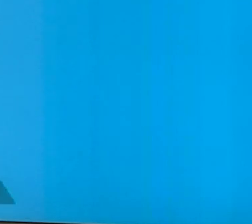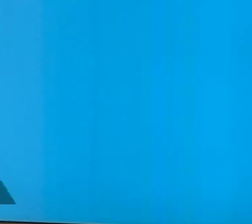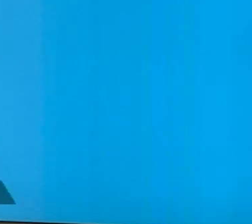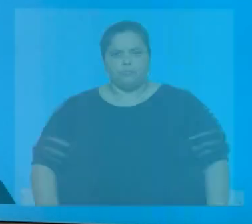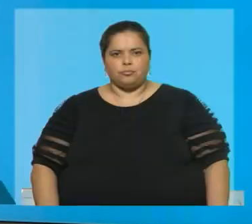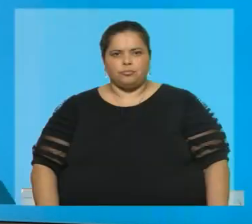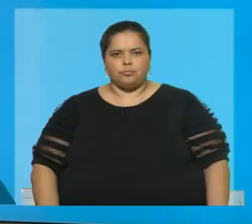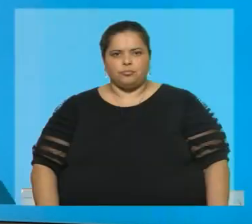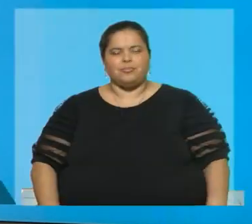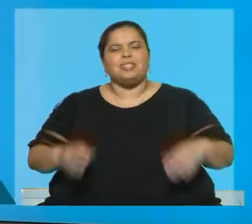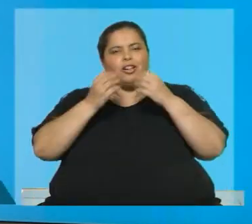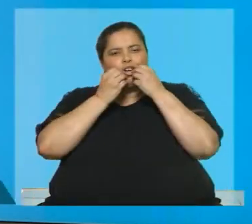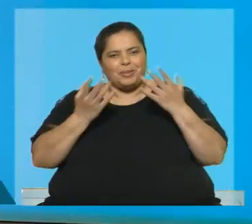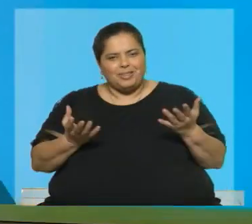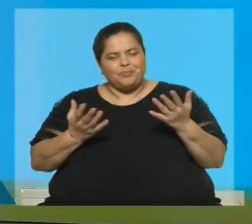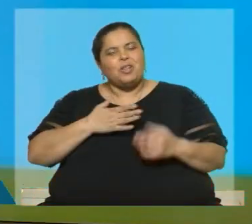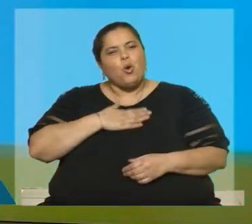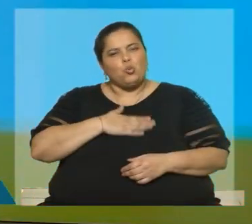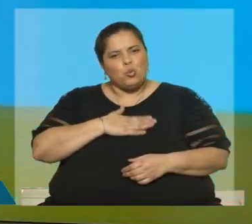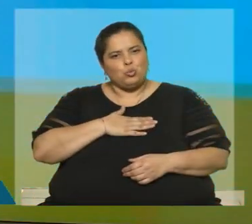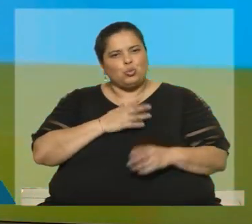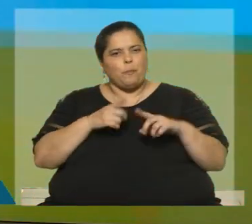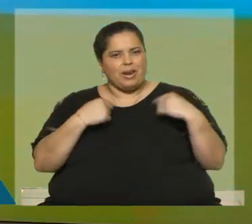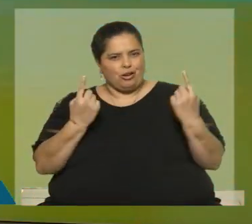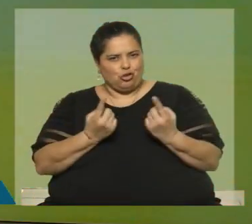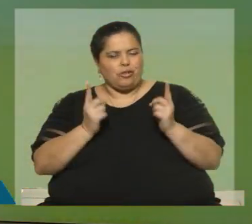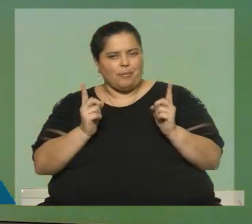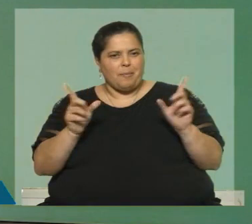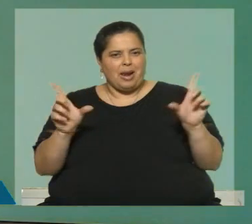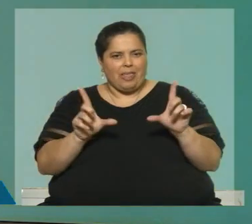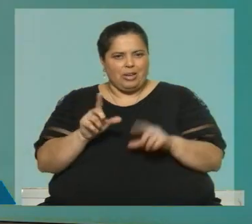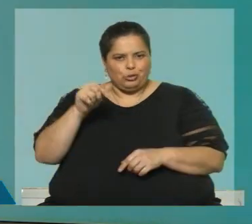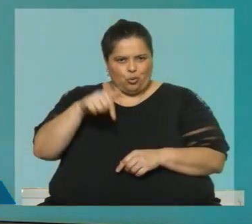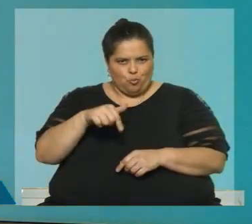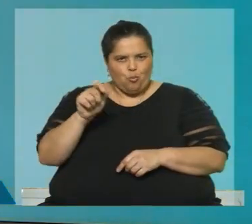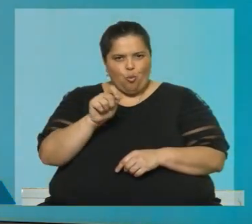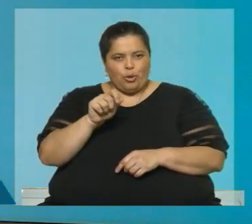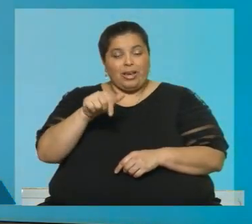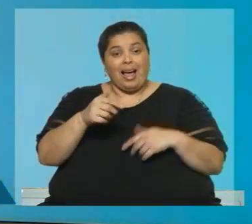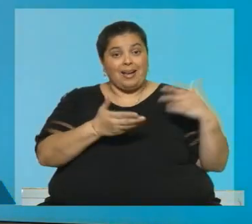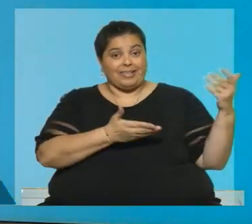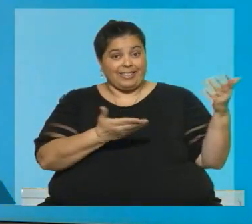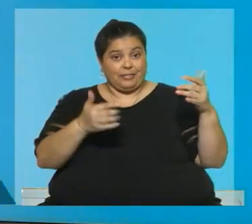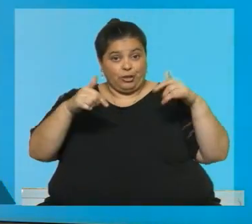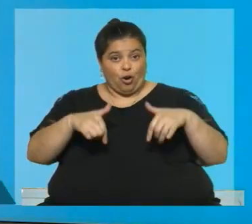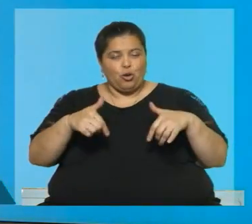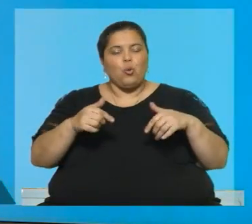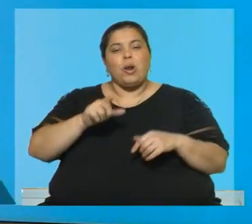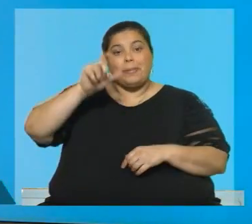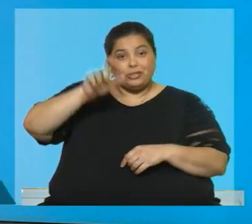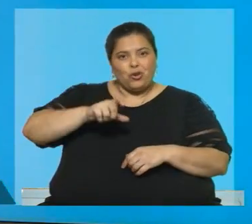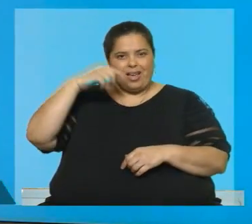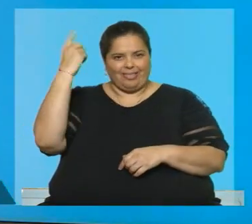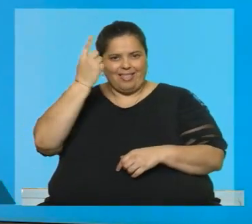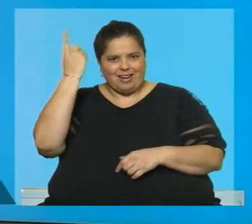¿Cómo les va? Es un gusto para nosotros, es un gusto para la televisión pública recibir hoy, tener aquí a un invitado internacional.